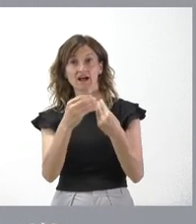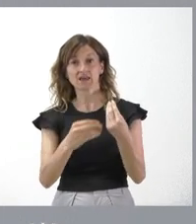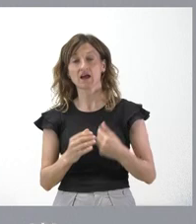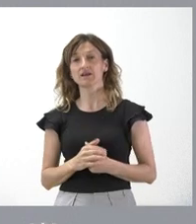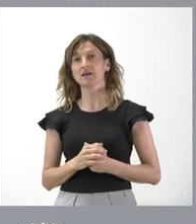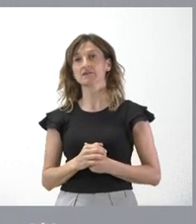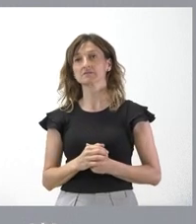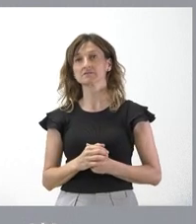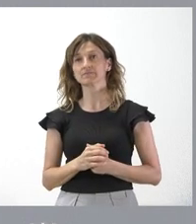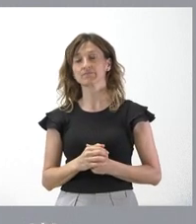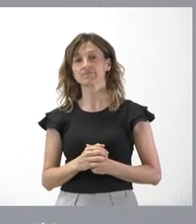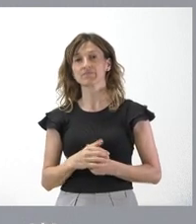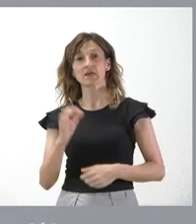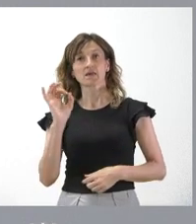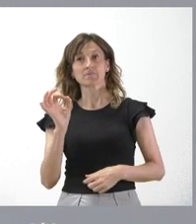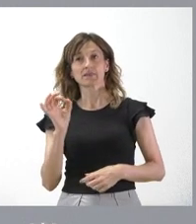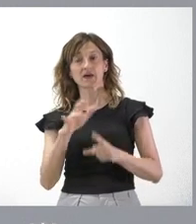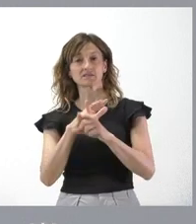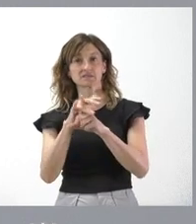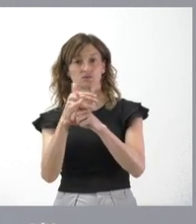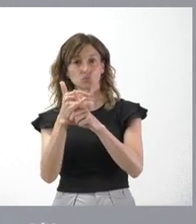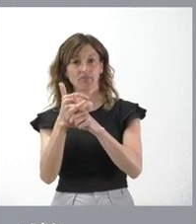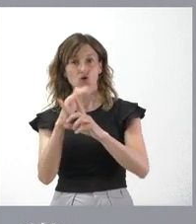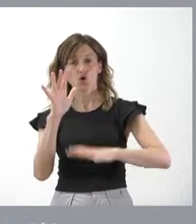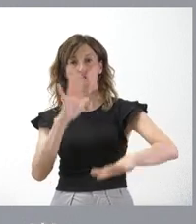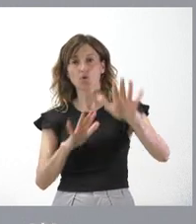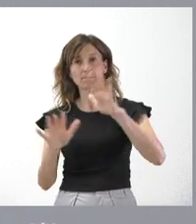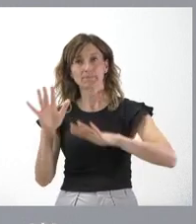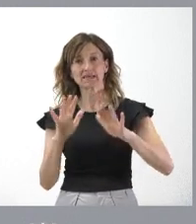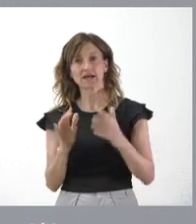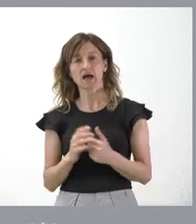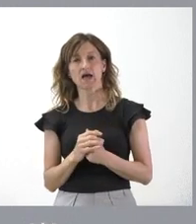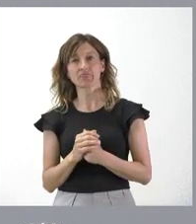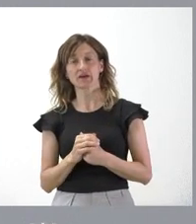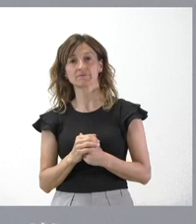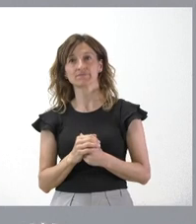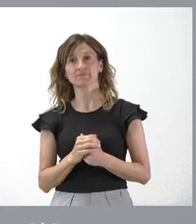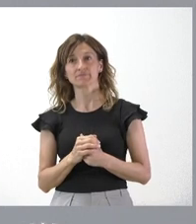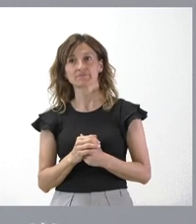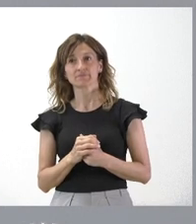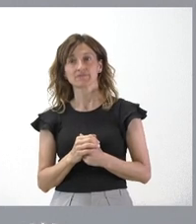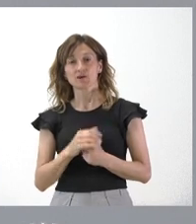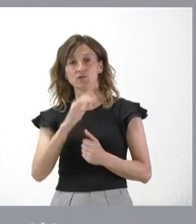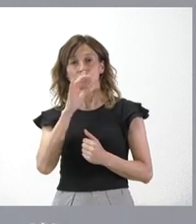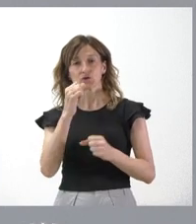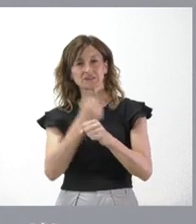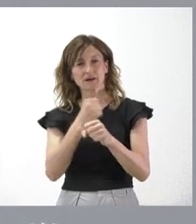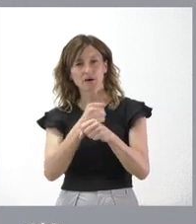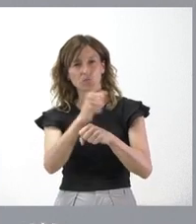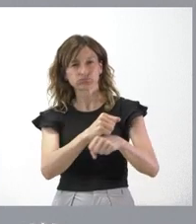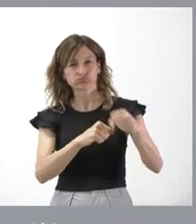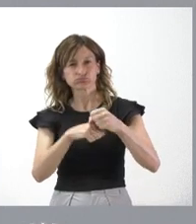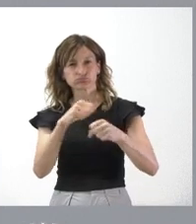circunstancia en la comunidad de Canarias se ha venido complicando de forma extraordinaria. que entender el exceso de trabajo que puedan